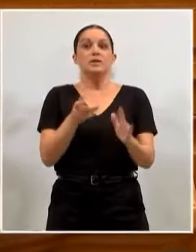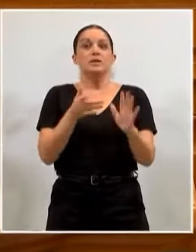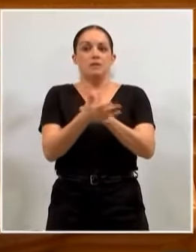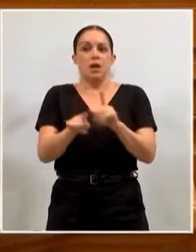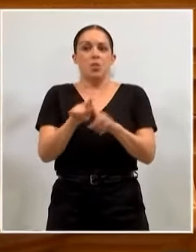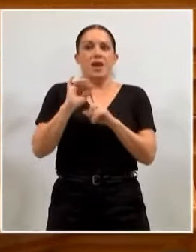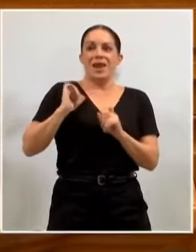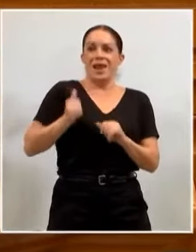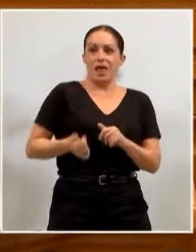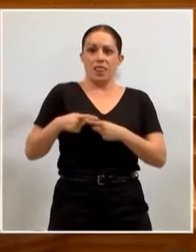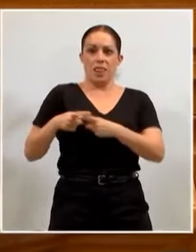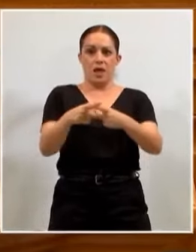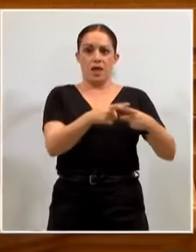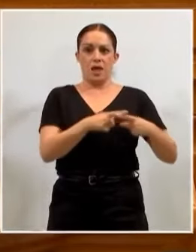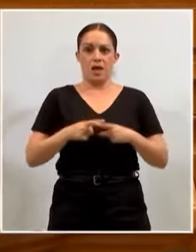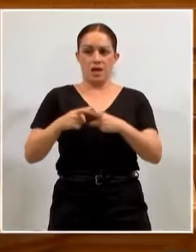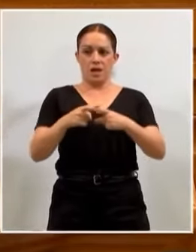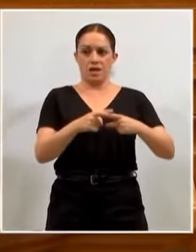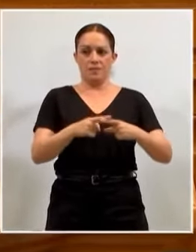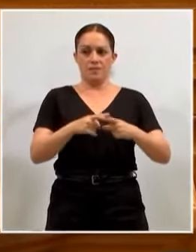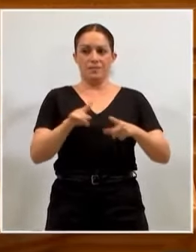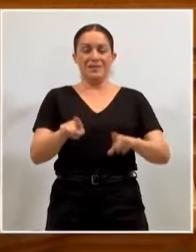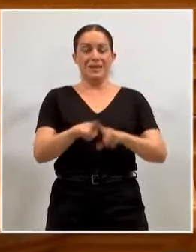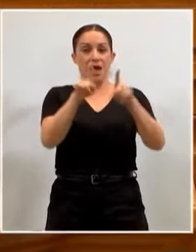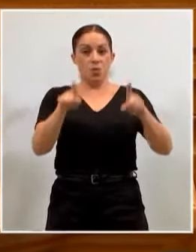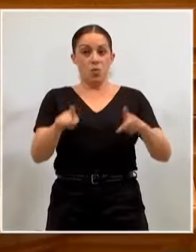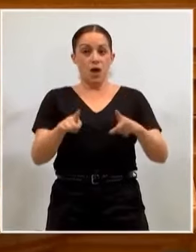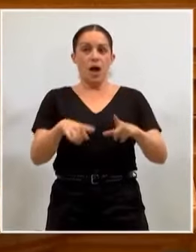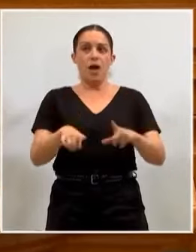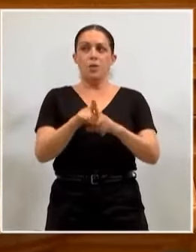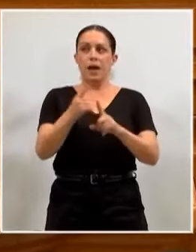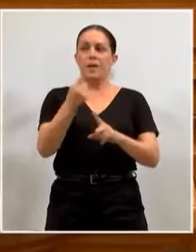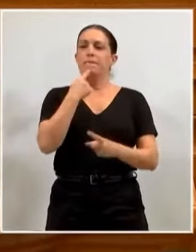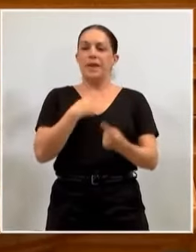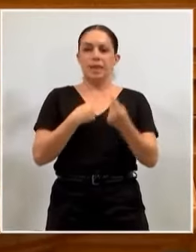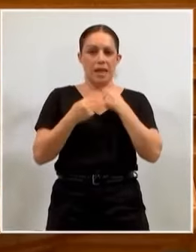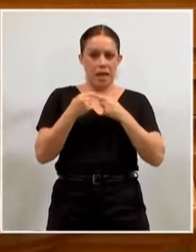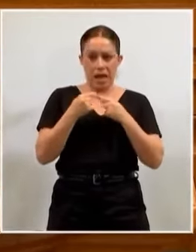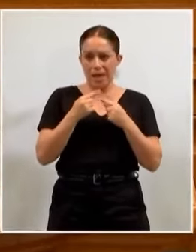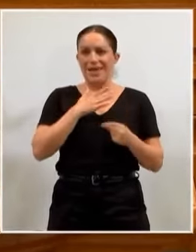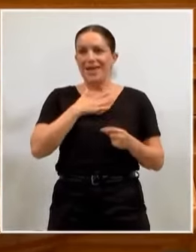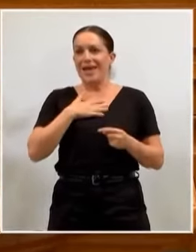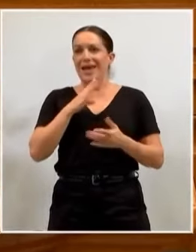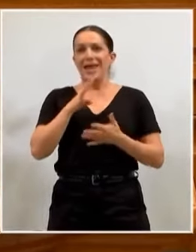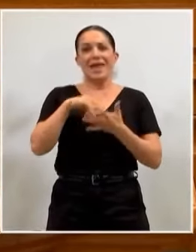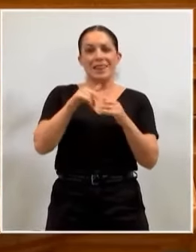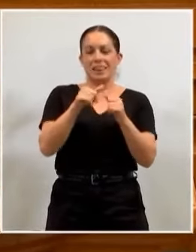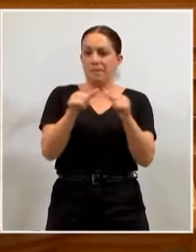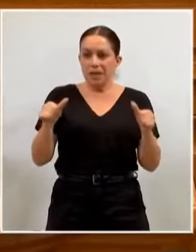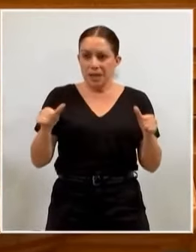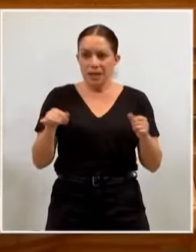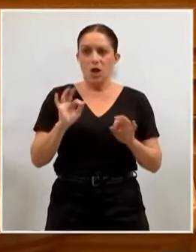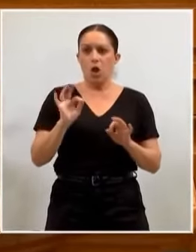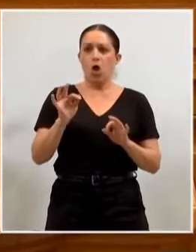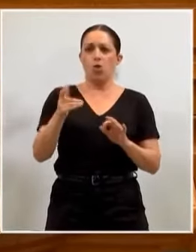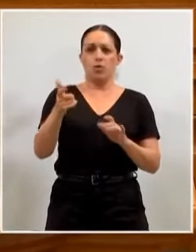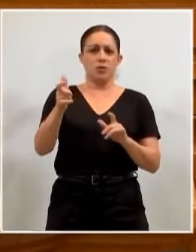riqueza. Mal que le pese y aunque me llamen de todos los independentistas y que me sigan insultando,